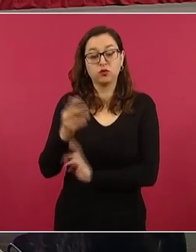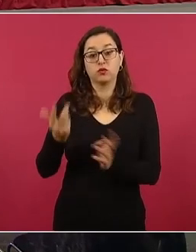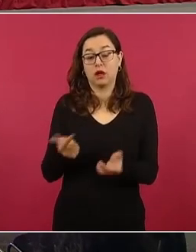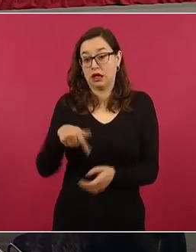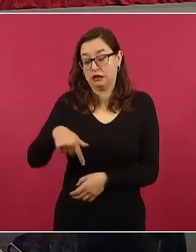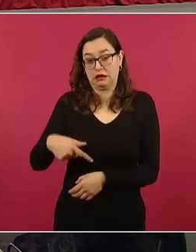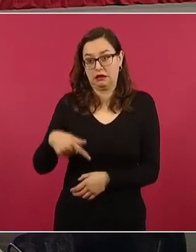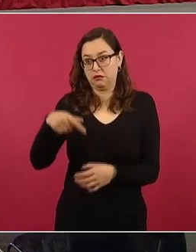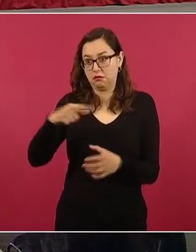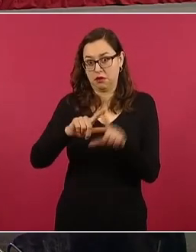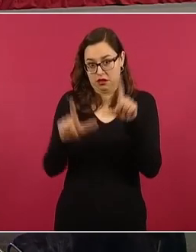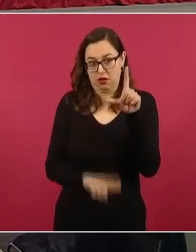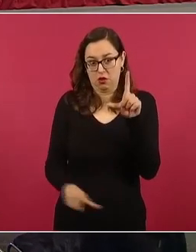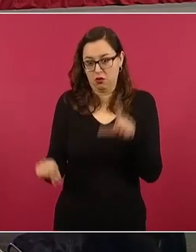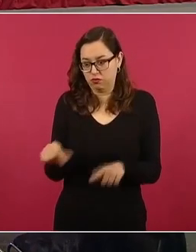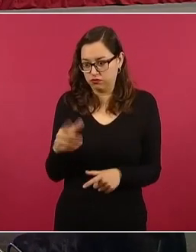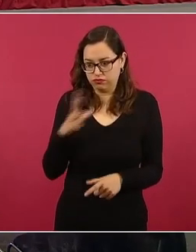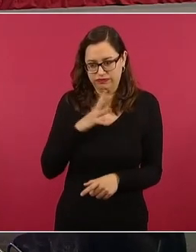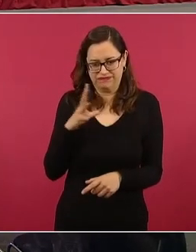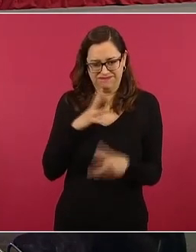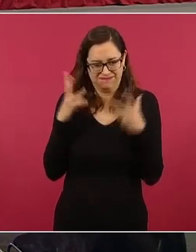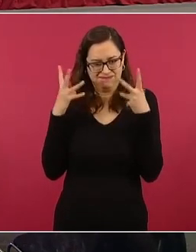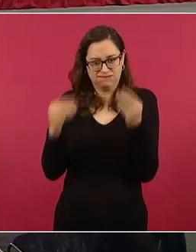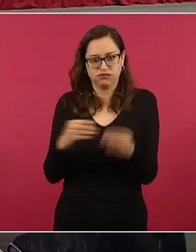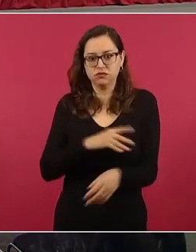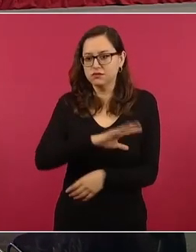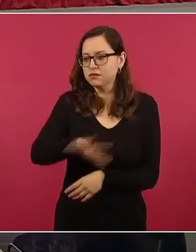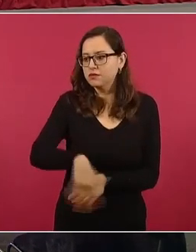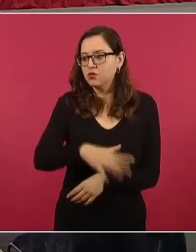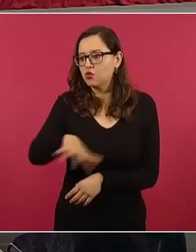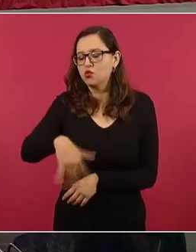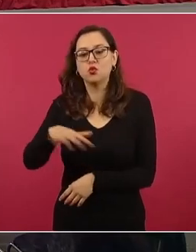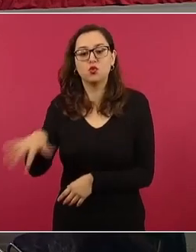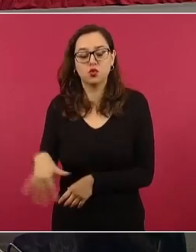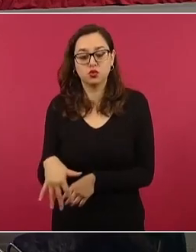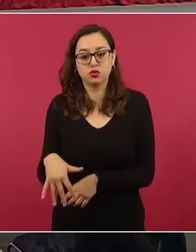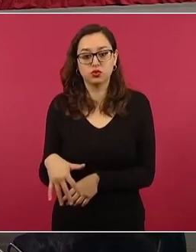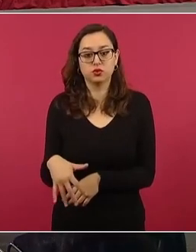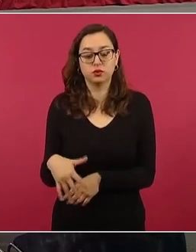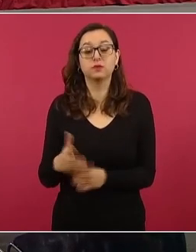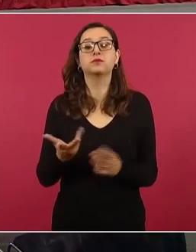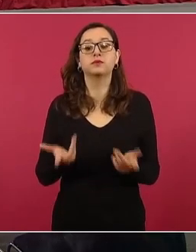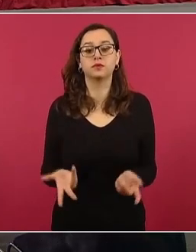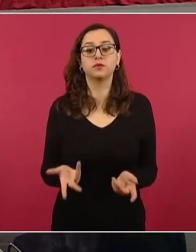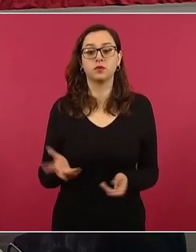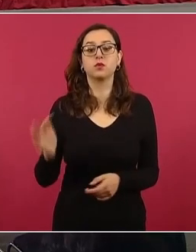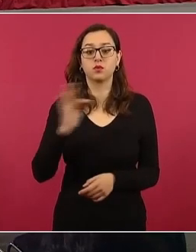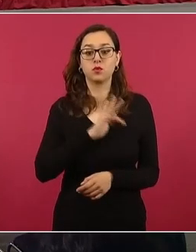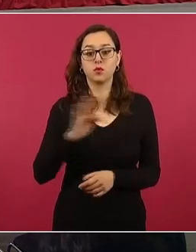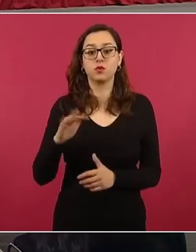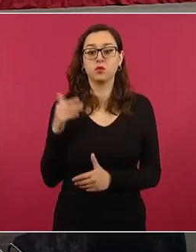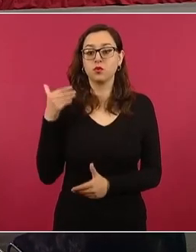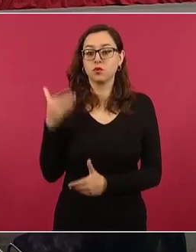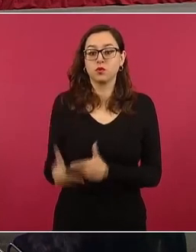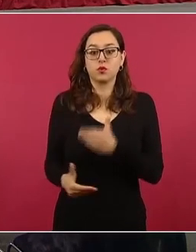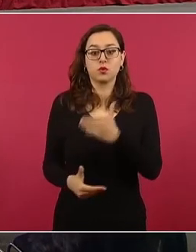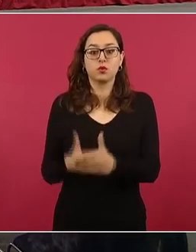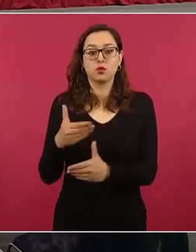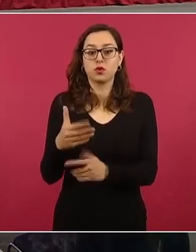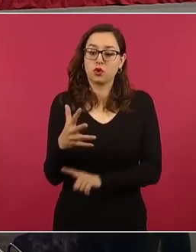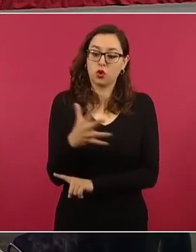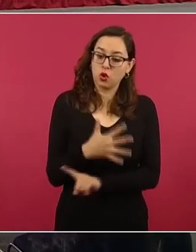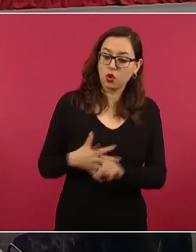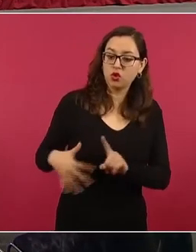diverso. Todo ello nos ha permitido avanzar no solamente en el análisis de contexto, que es muy